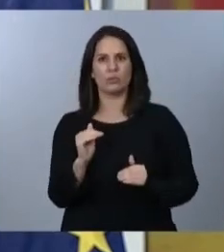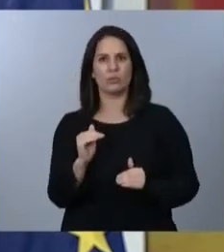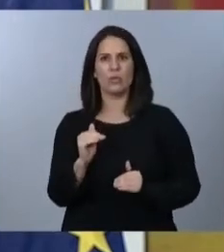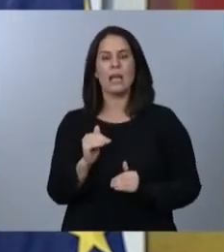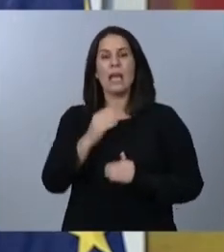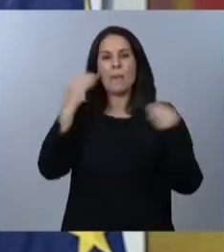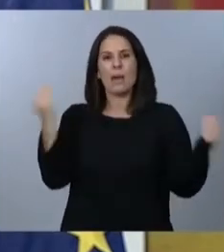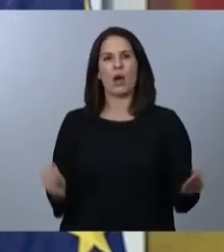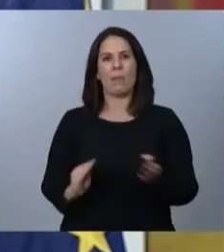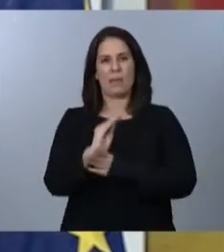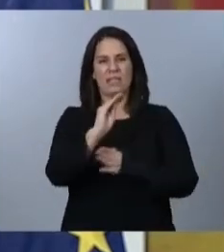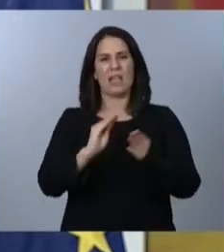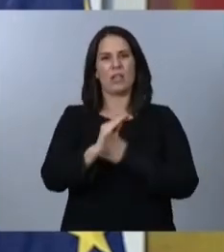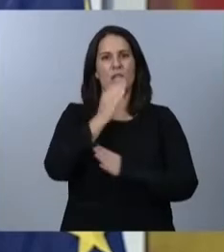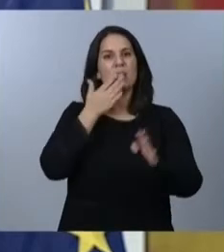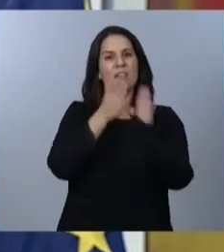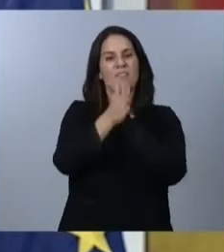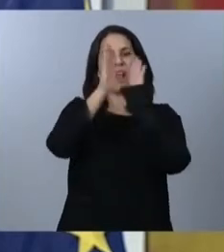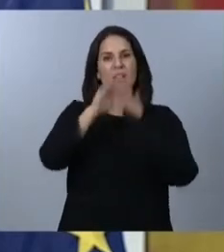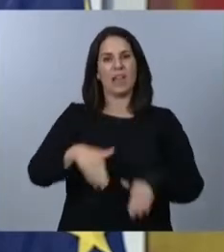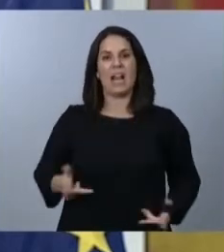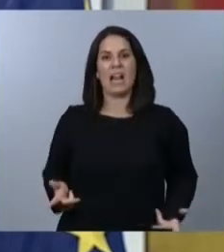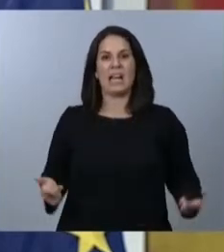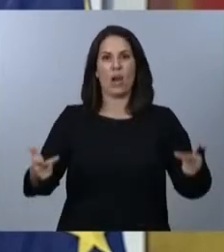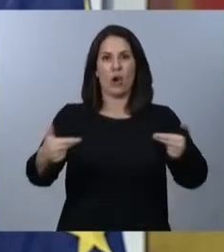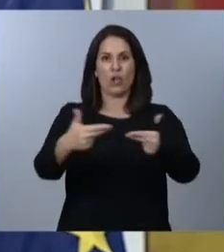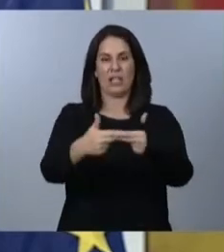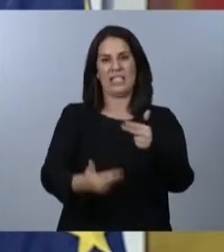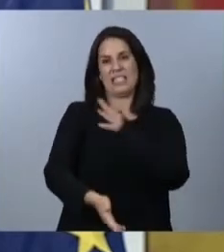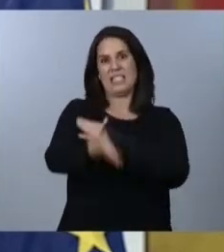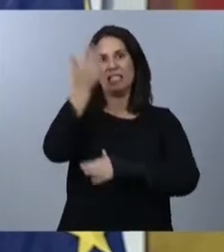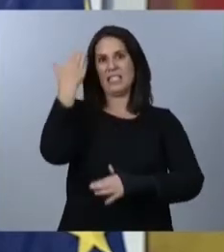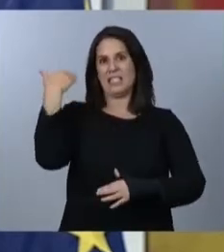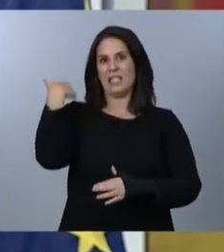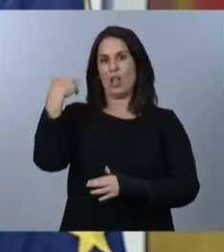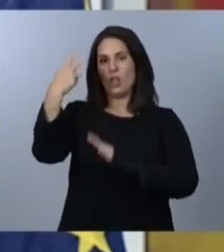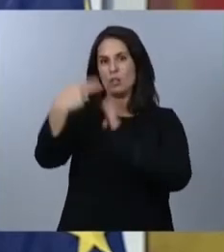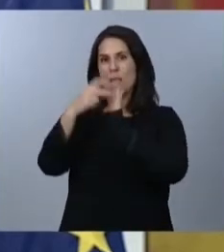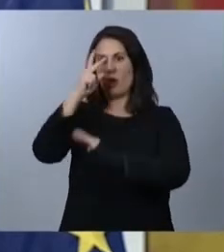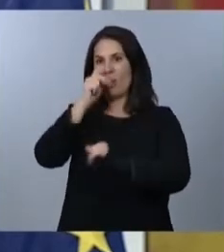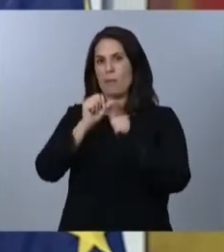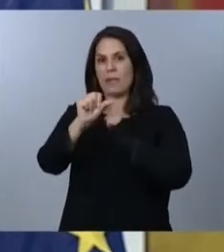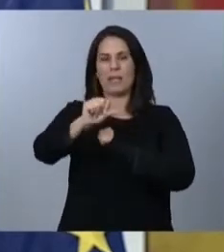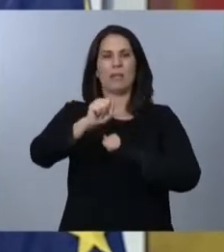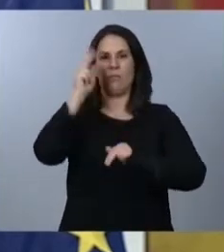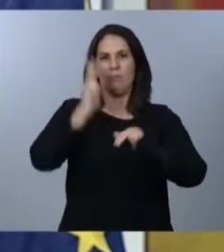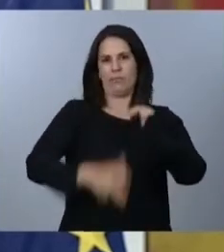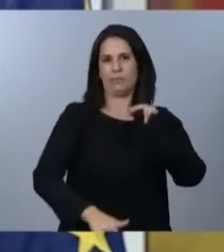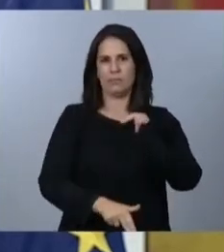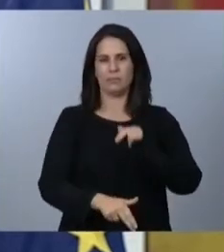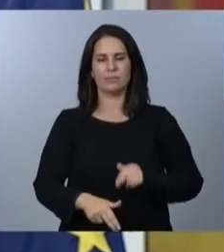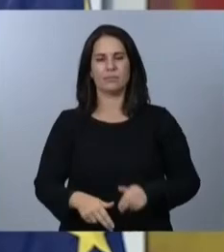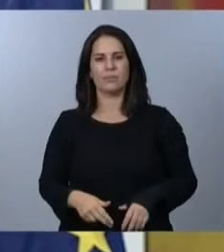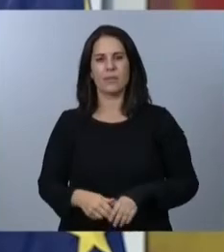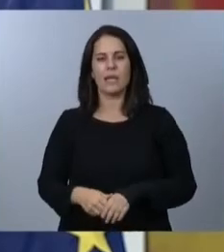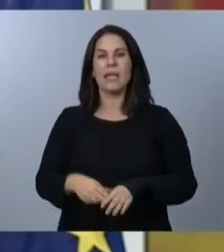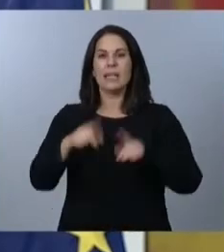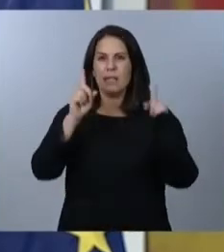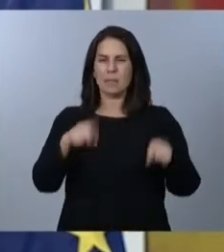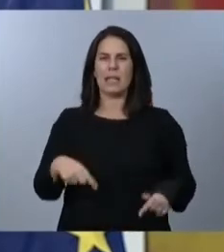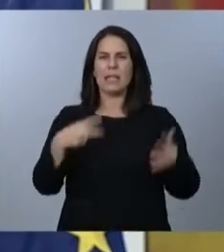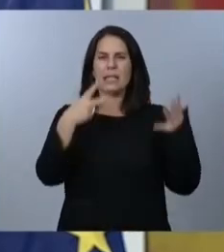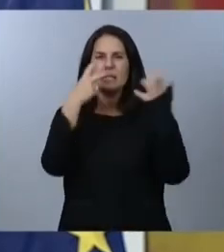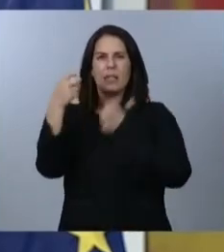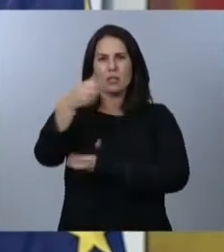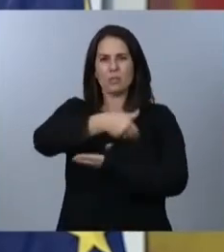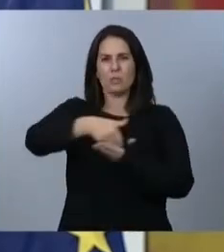revirtiendo los recortes que se perpetraron a partir de 2012. Y vamos a emplear más de 700 millones de euros de